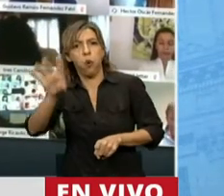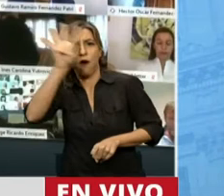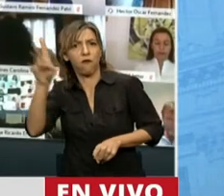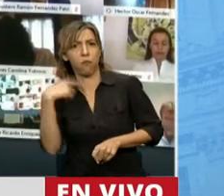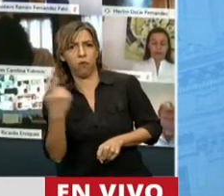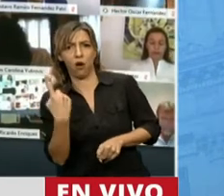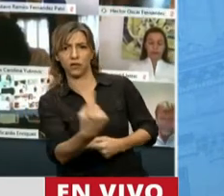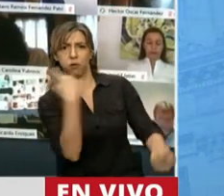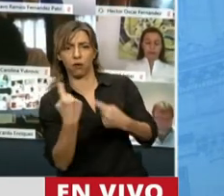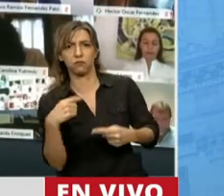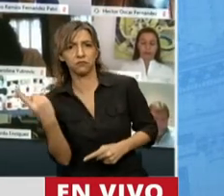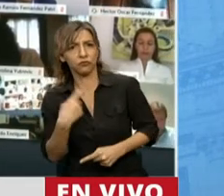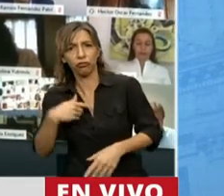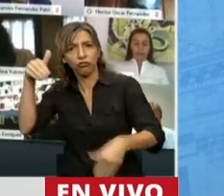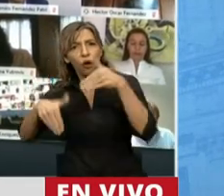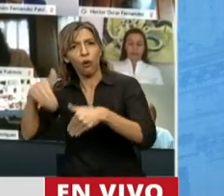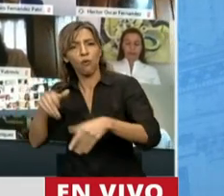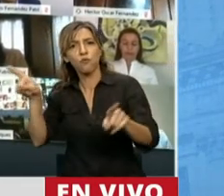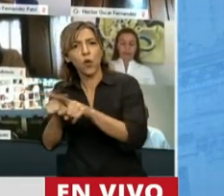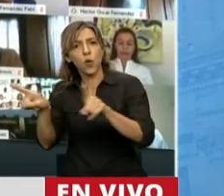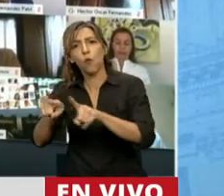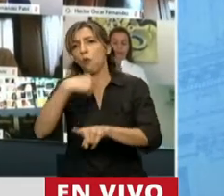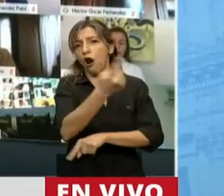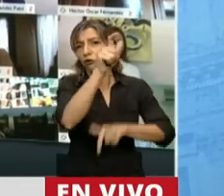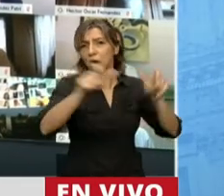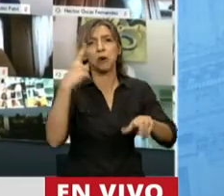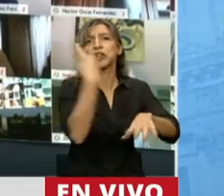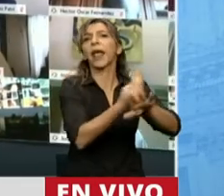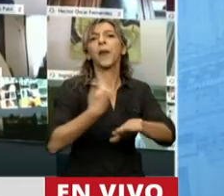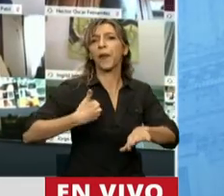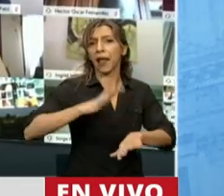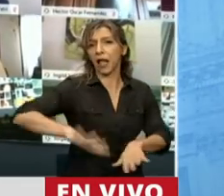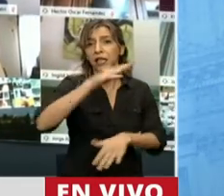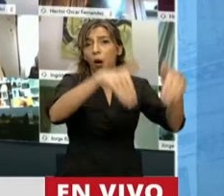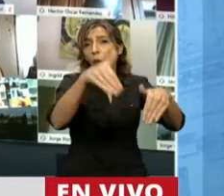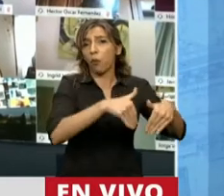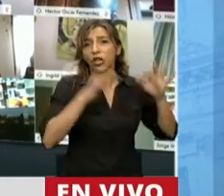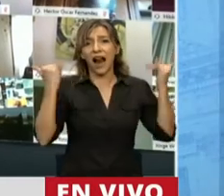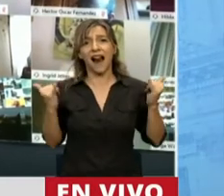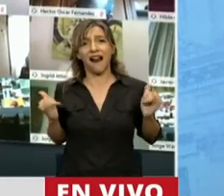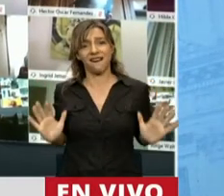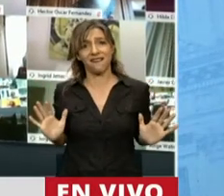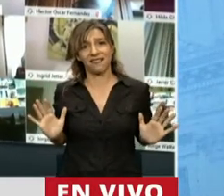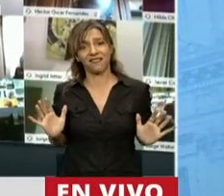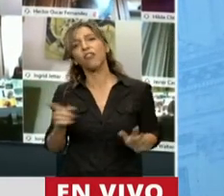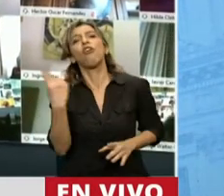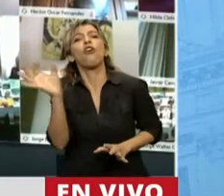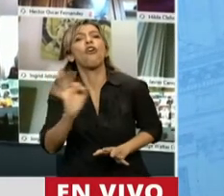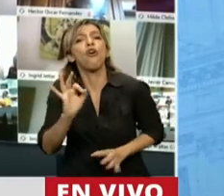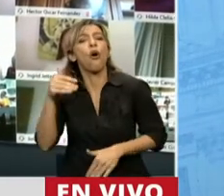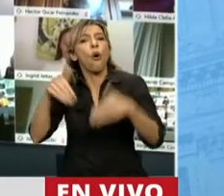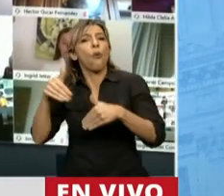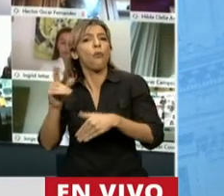formoseños y formoseñas votantes como cualquier ciudadano de la nación argentina? ¿O acaso los votos del pueblo formoseño son menos